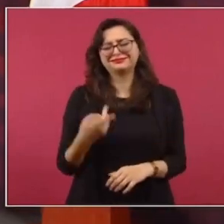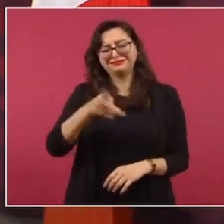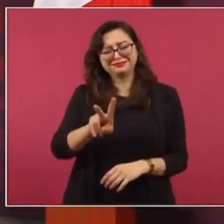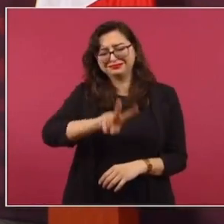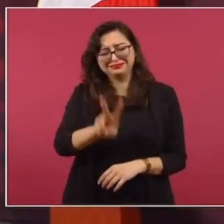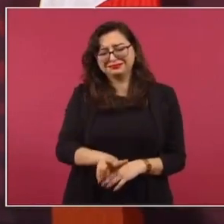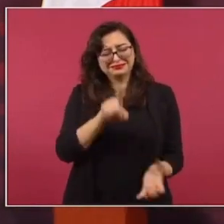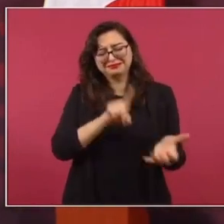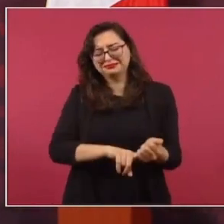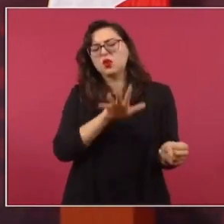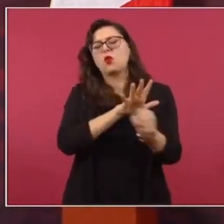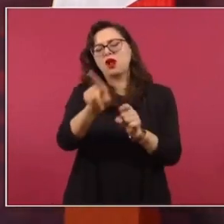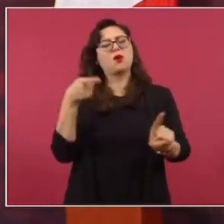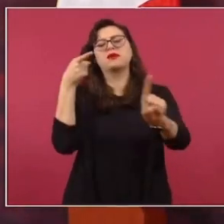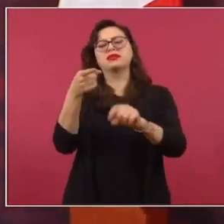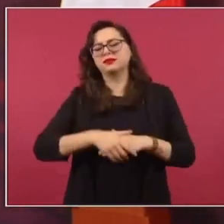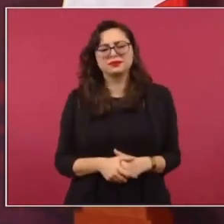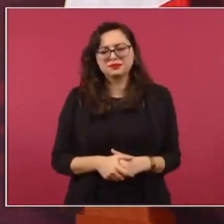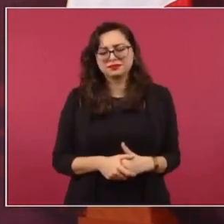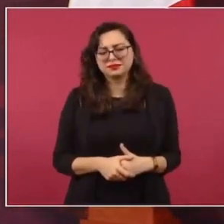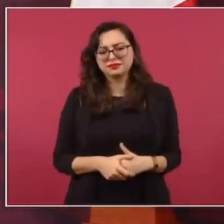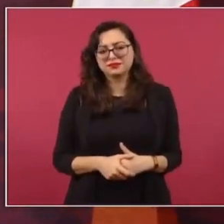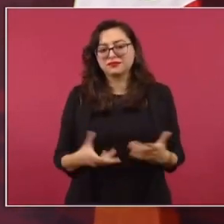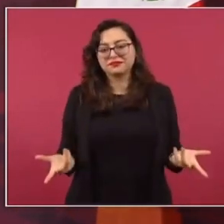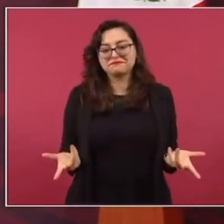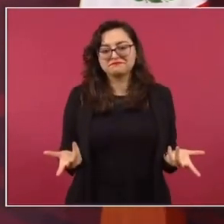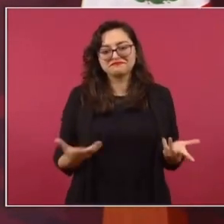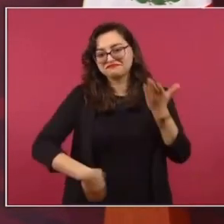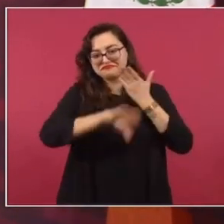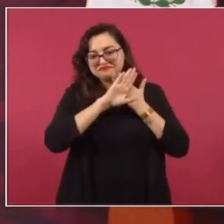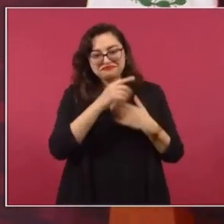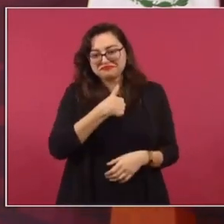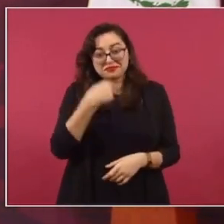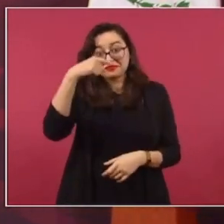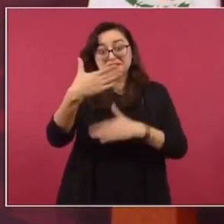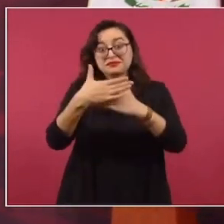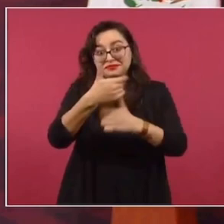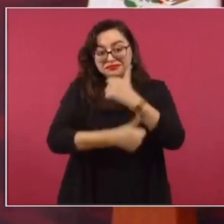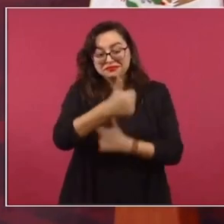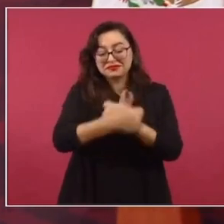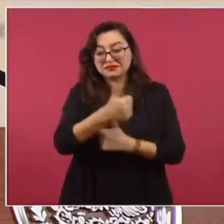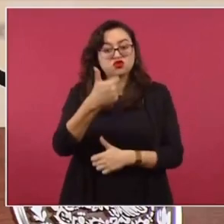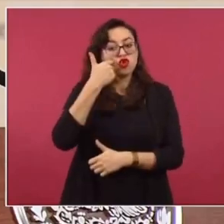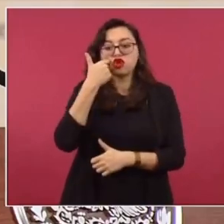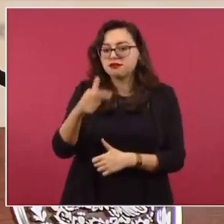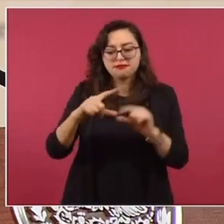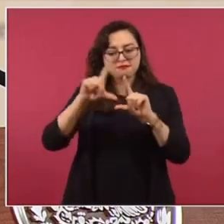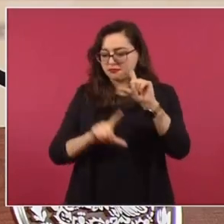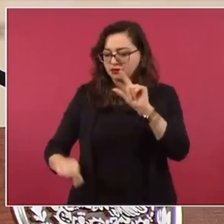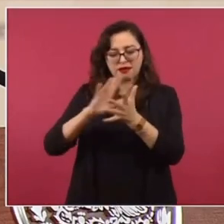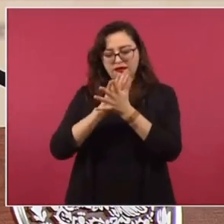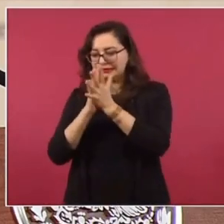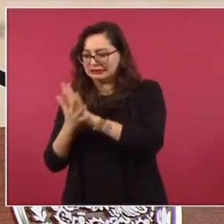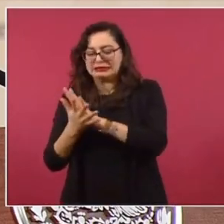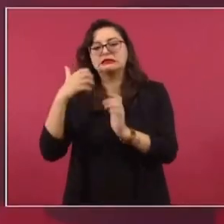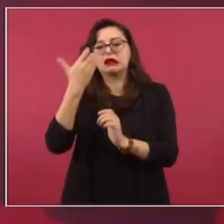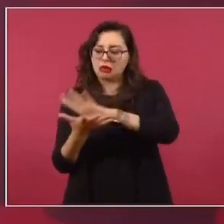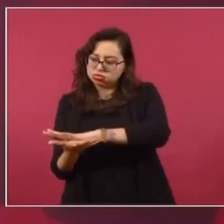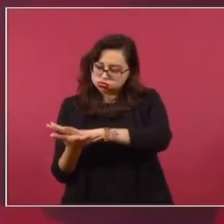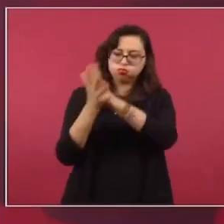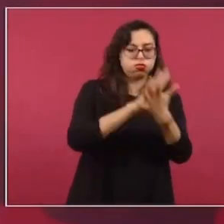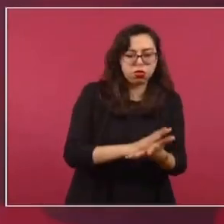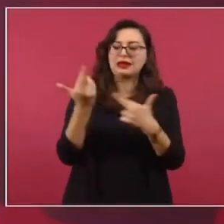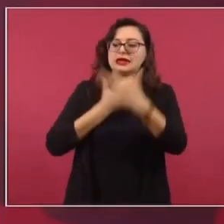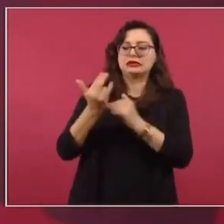lo que buscan es agruparse en contra de nosotros, en contra de la transformación. Lo que quieren es que regrese el régimen